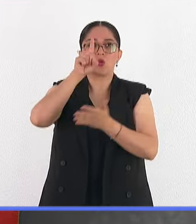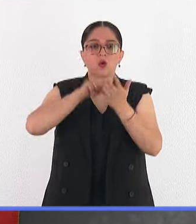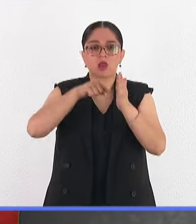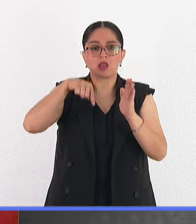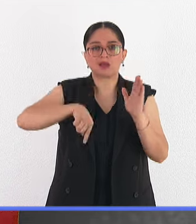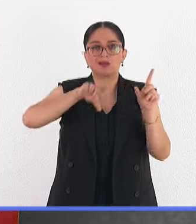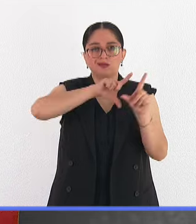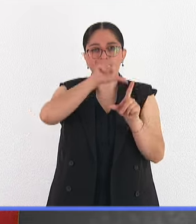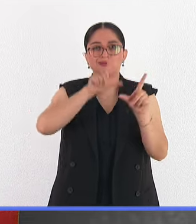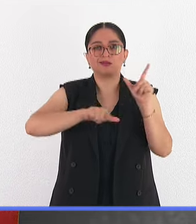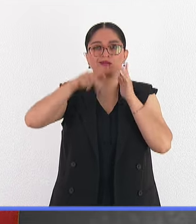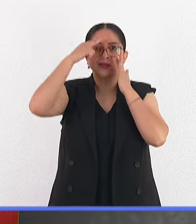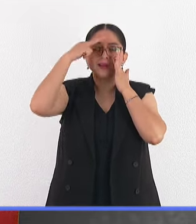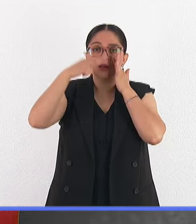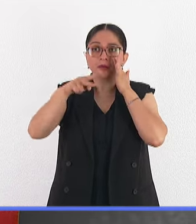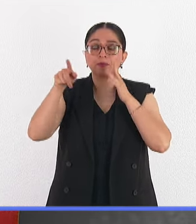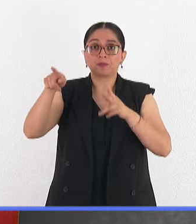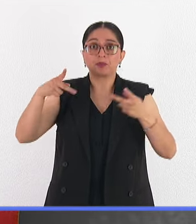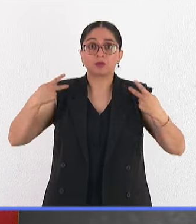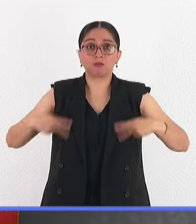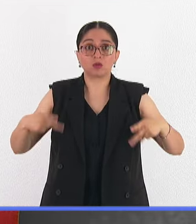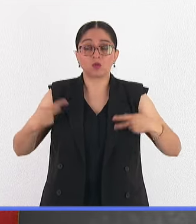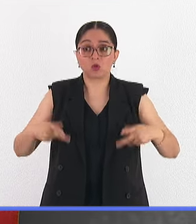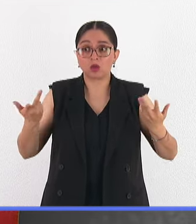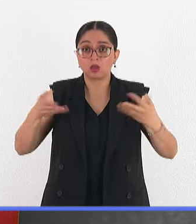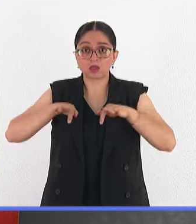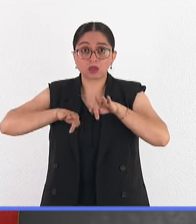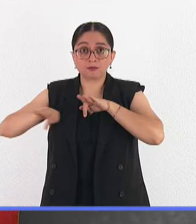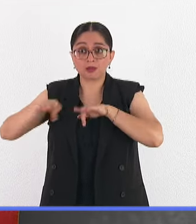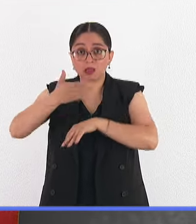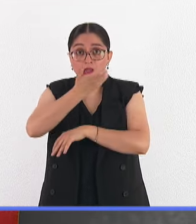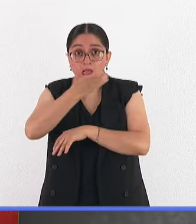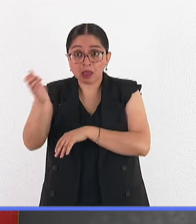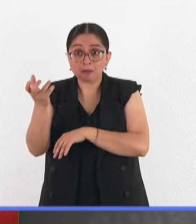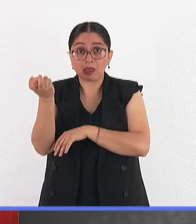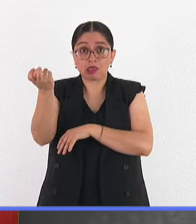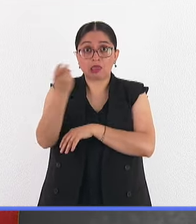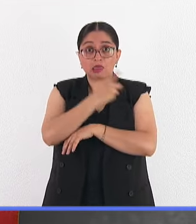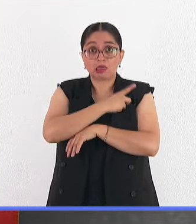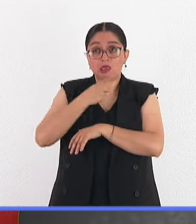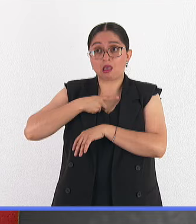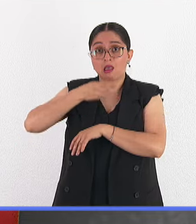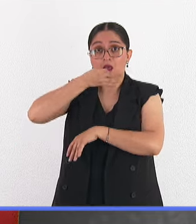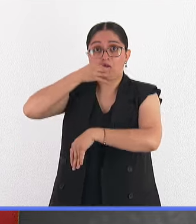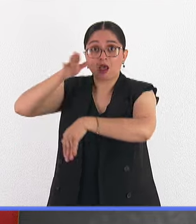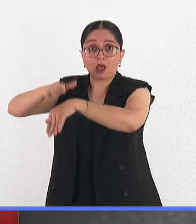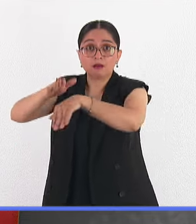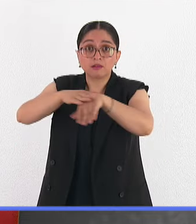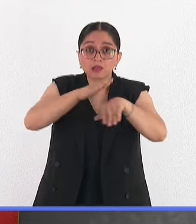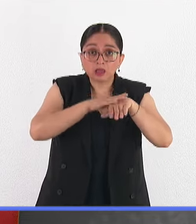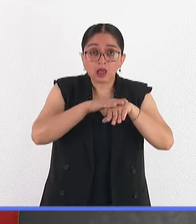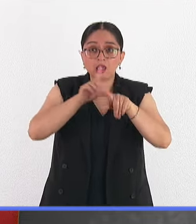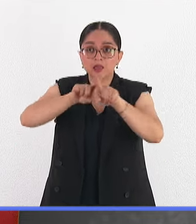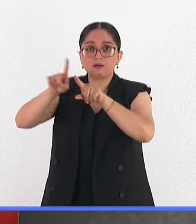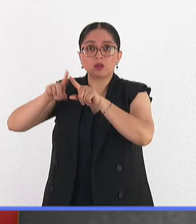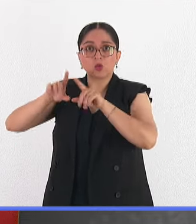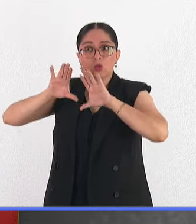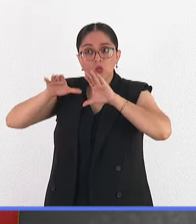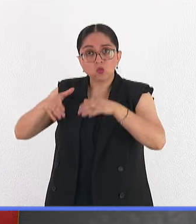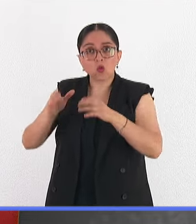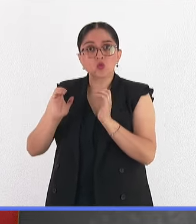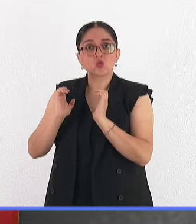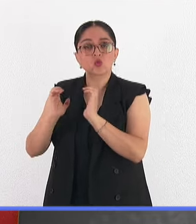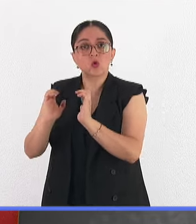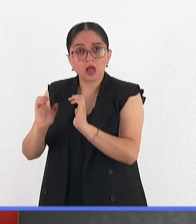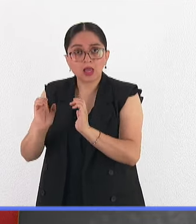las personas que están trabajando en el campo, pues informar a las comunidades que existe, informarles sobre los